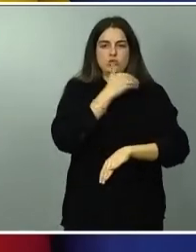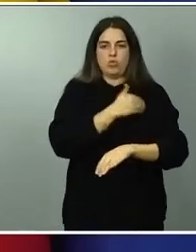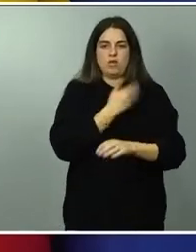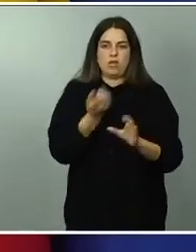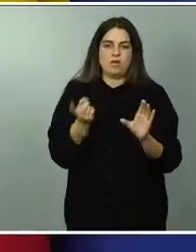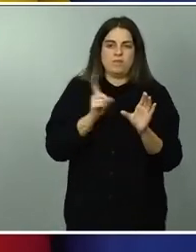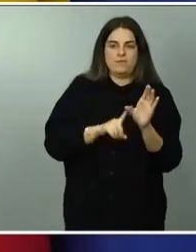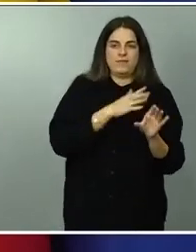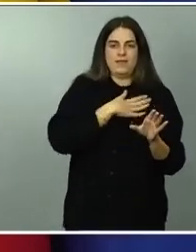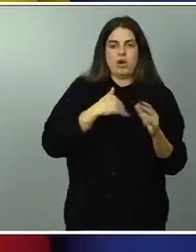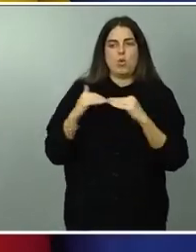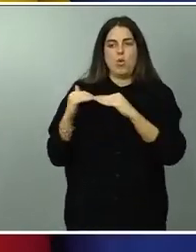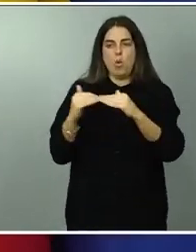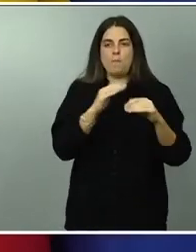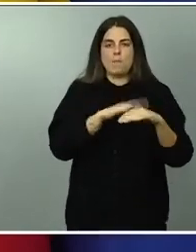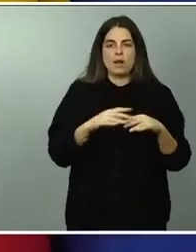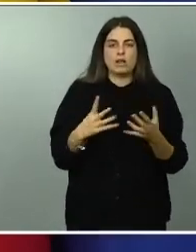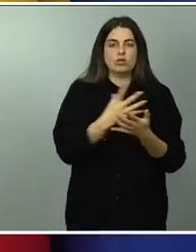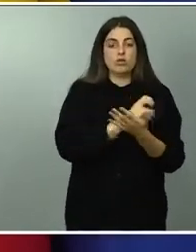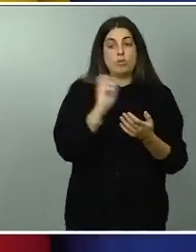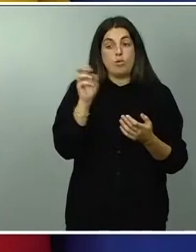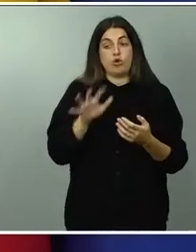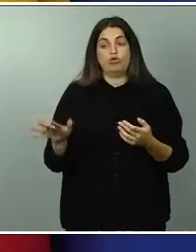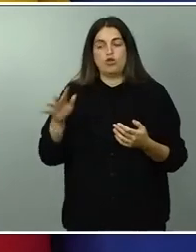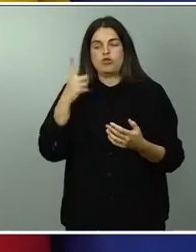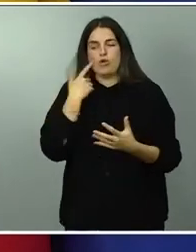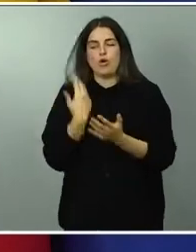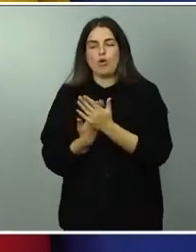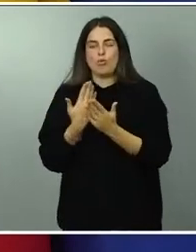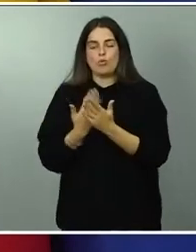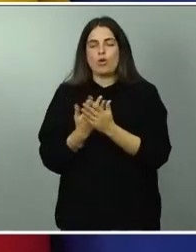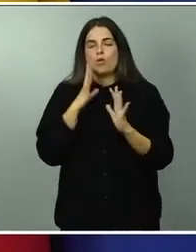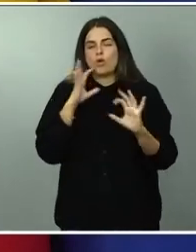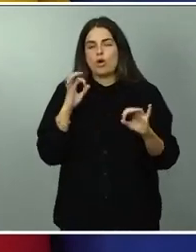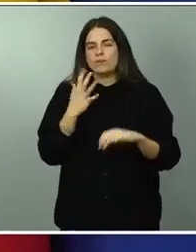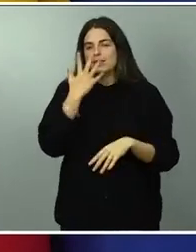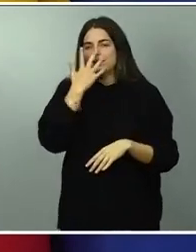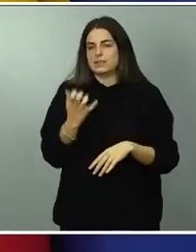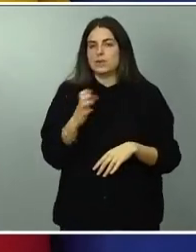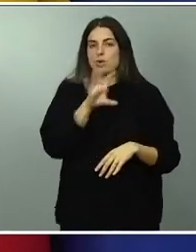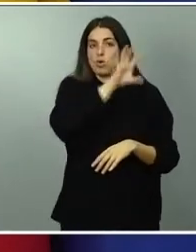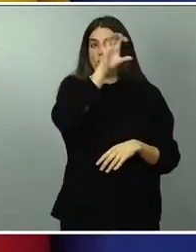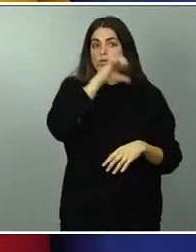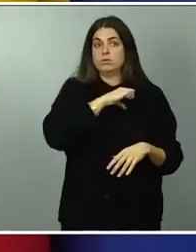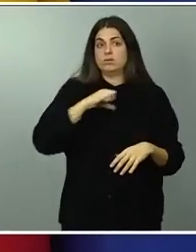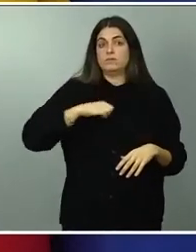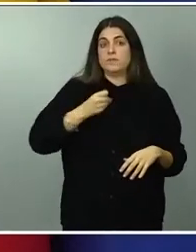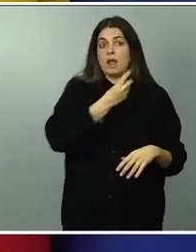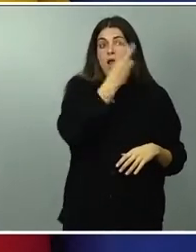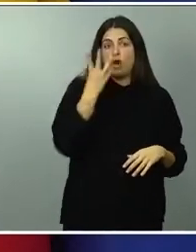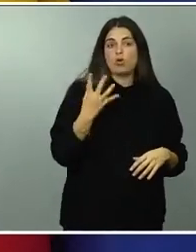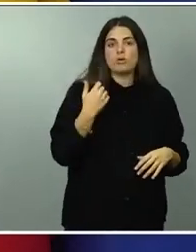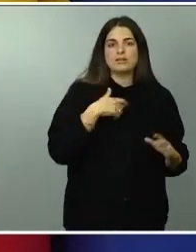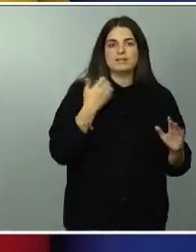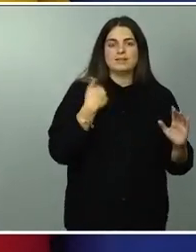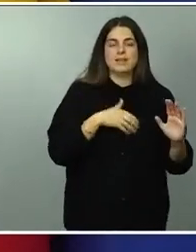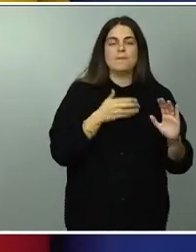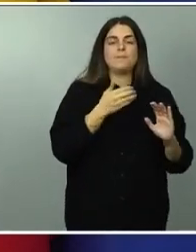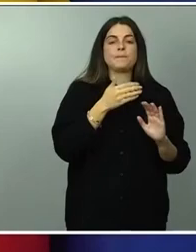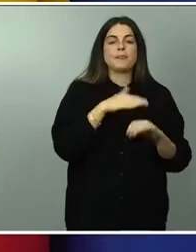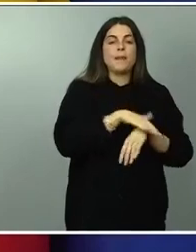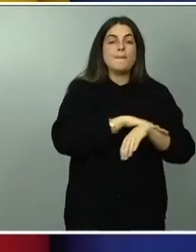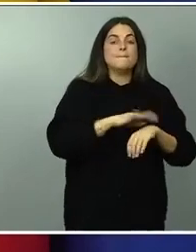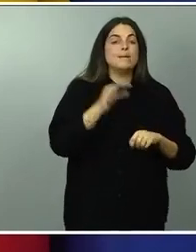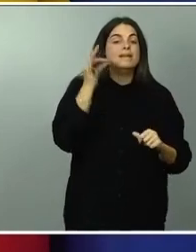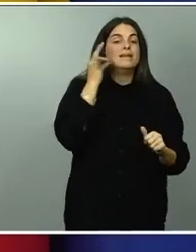por otro lado y desgraciadamente comprobamos como hay comunidades autónomas que como bien explicaba la propia ministra de Hacienda eliminan